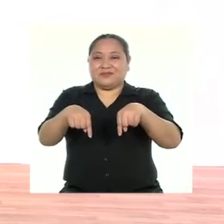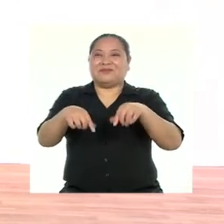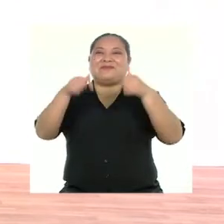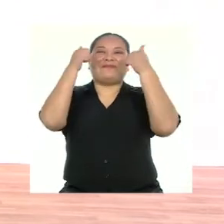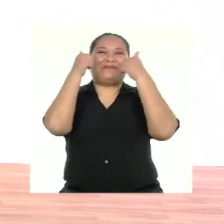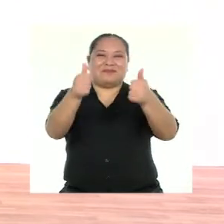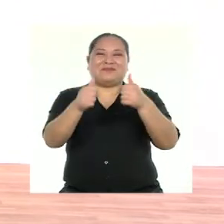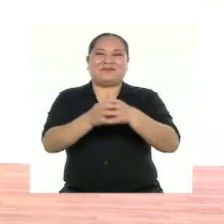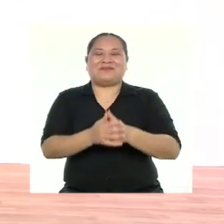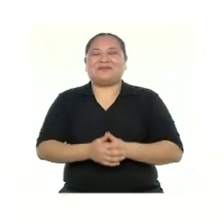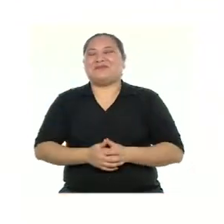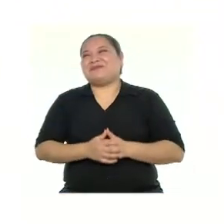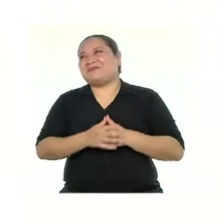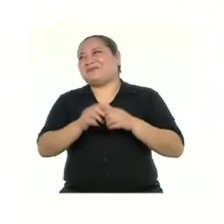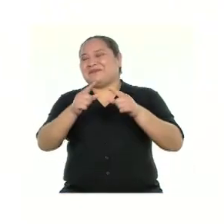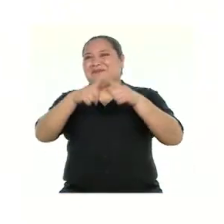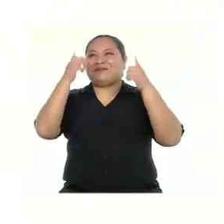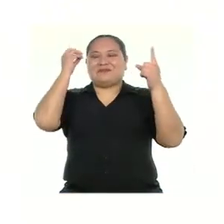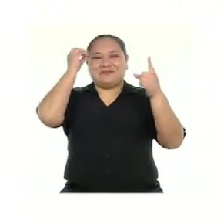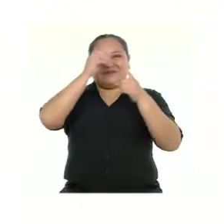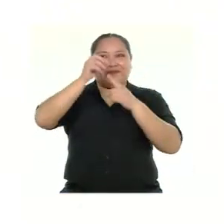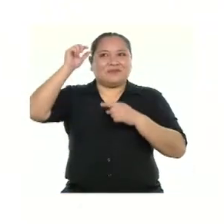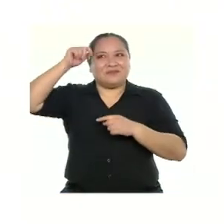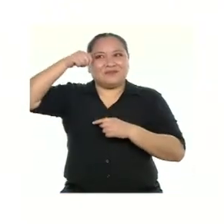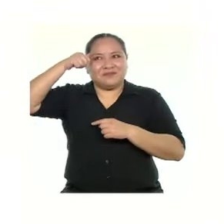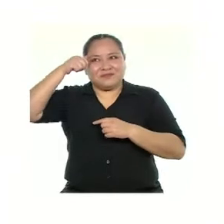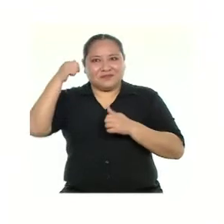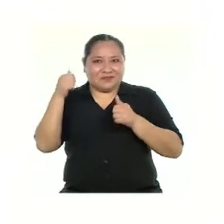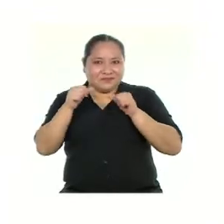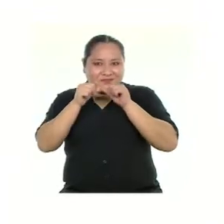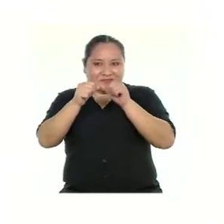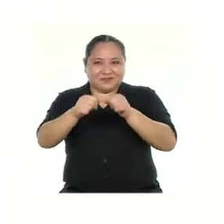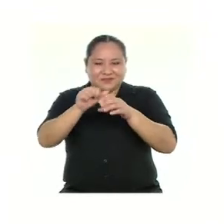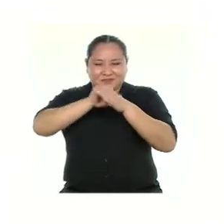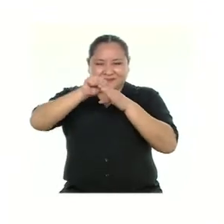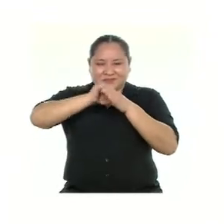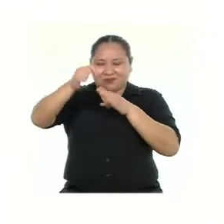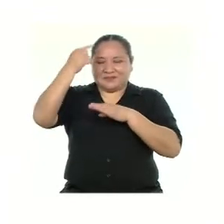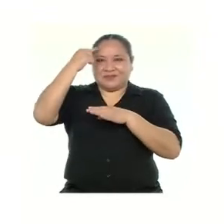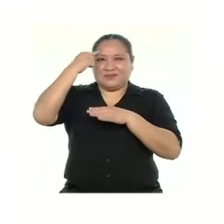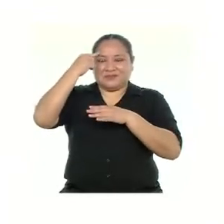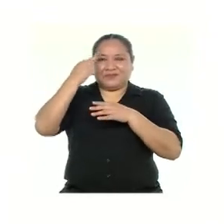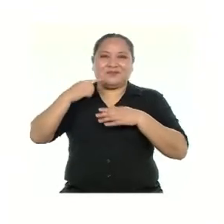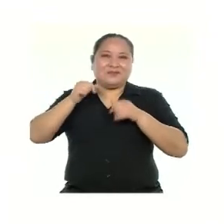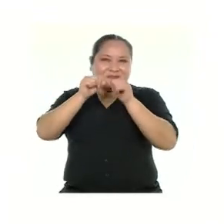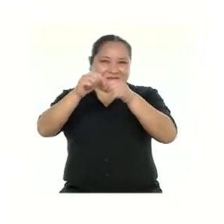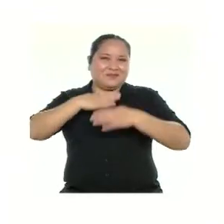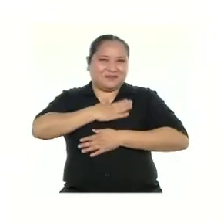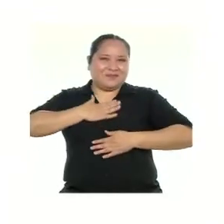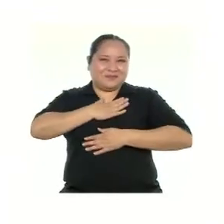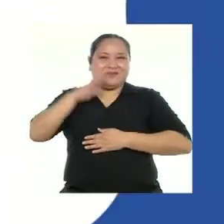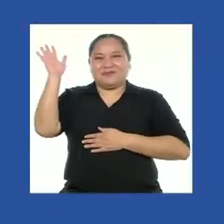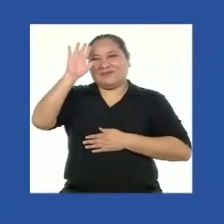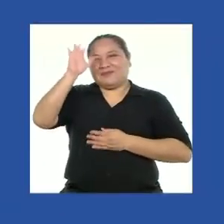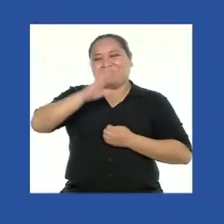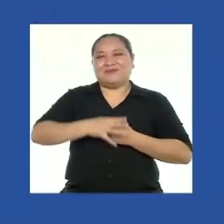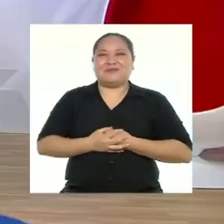¡Guau! ¡Qué gran reto! Recuerda seguir retando a tu cerebro y continúa divirtiéndote. ¡Hasta pronto!